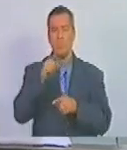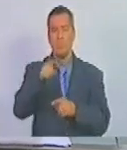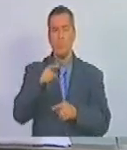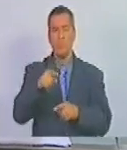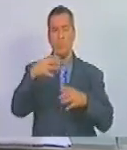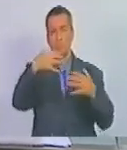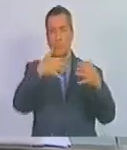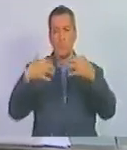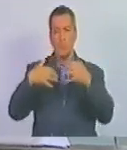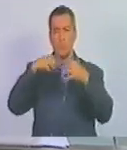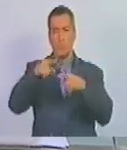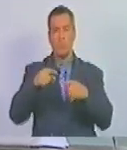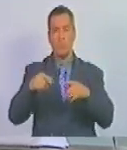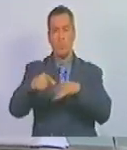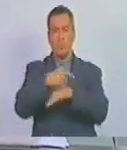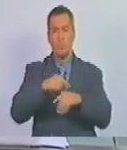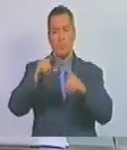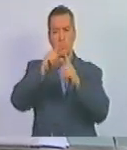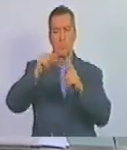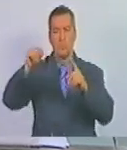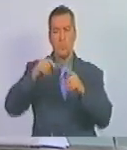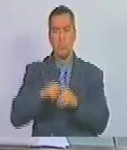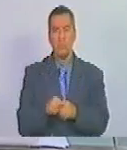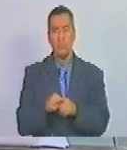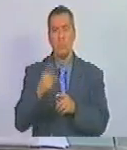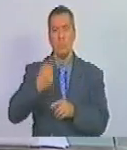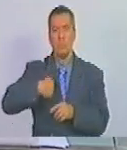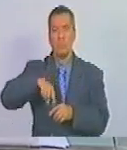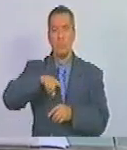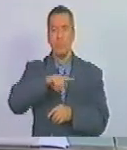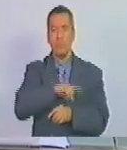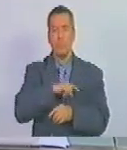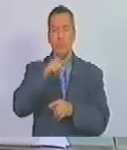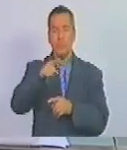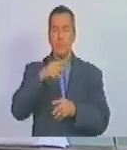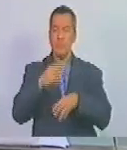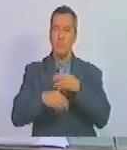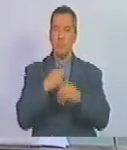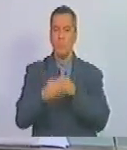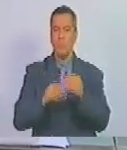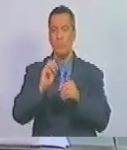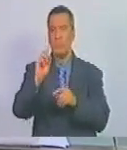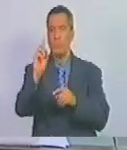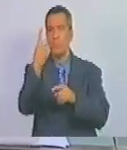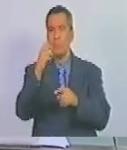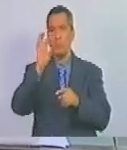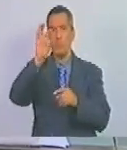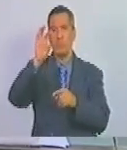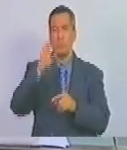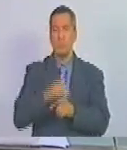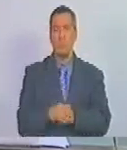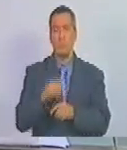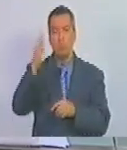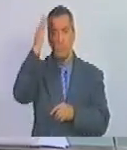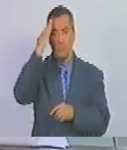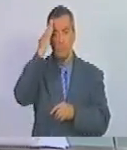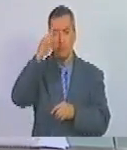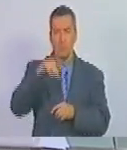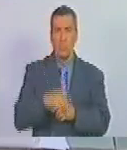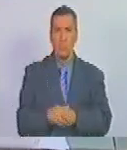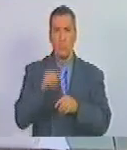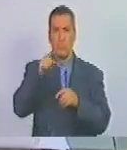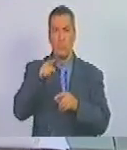esta lucha con el estado palestino nosotros hemos sido uno de los primeros países que reconocemos